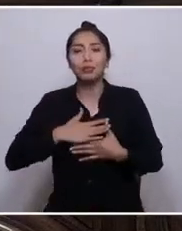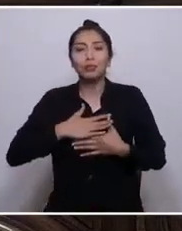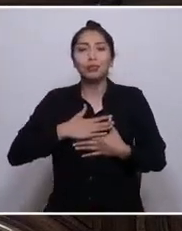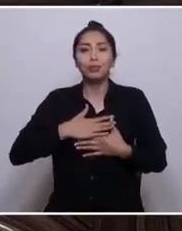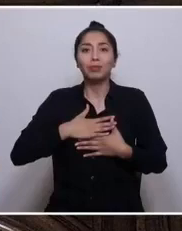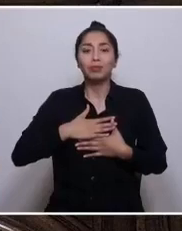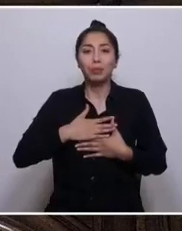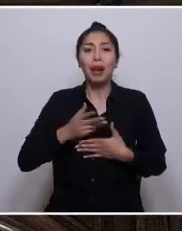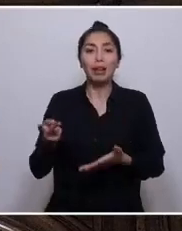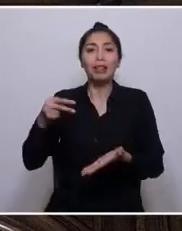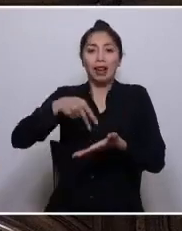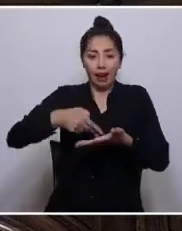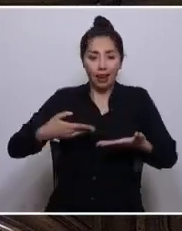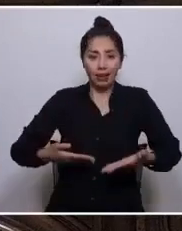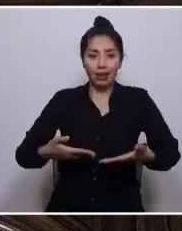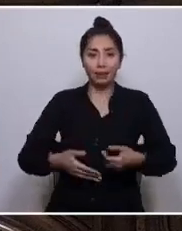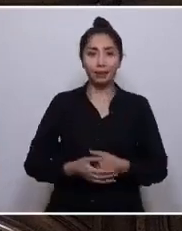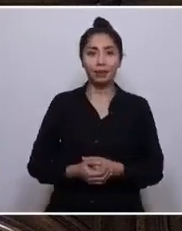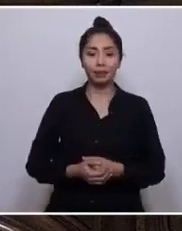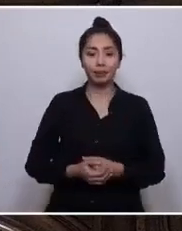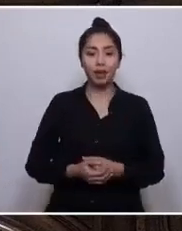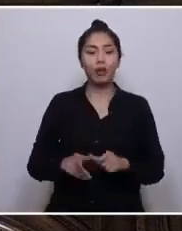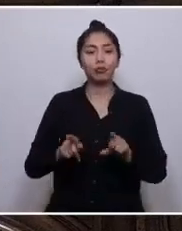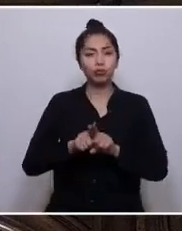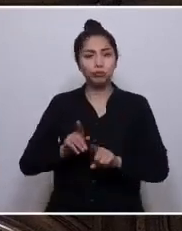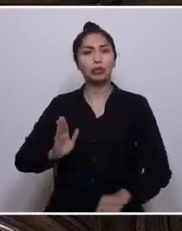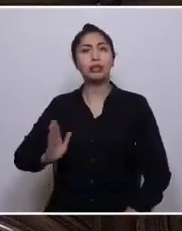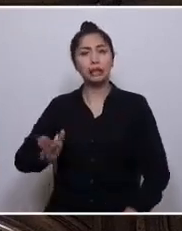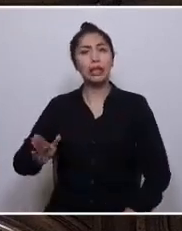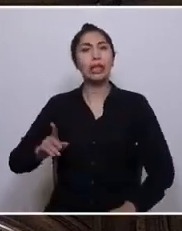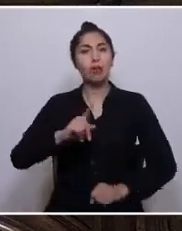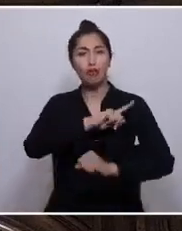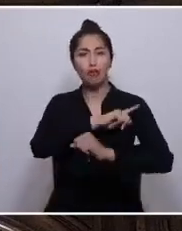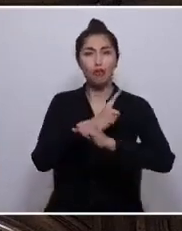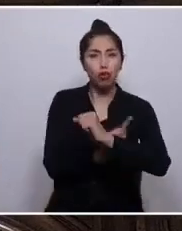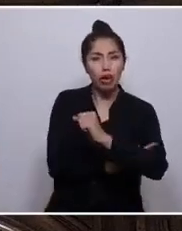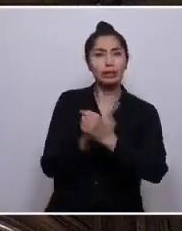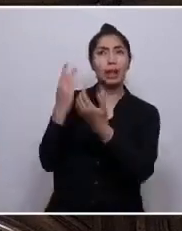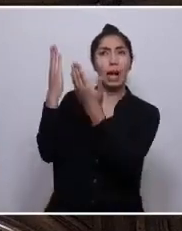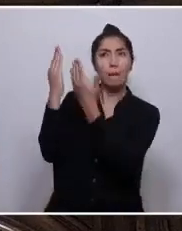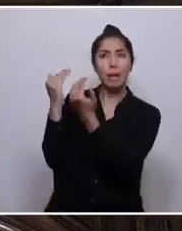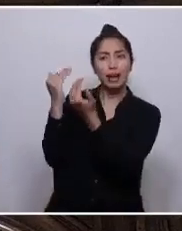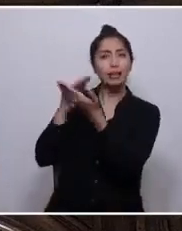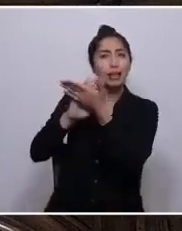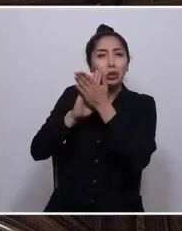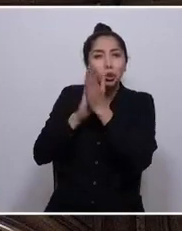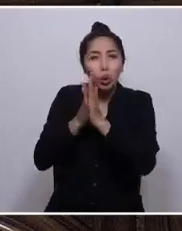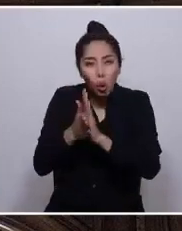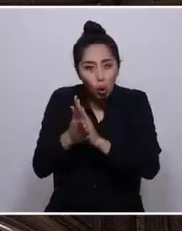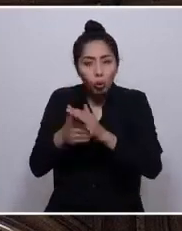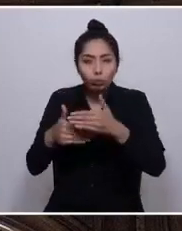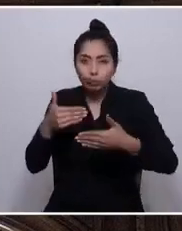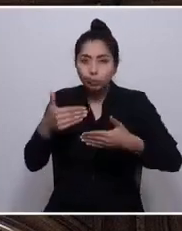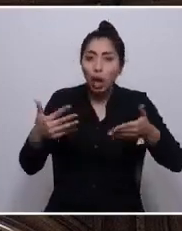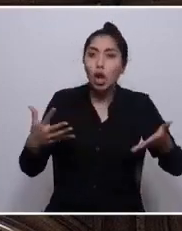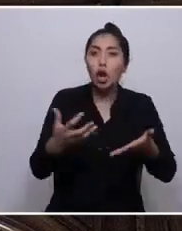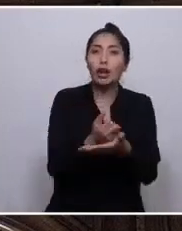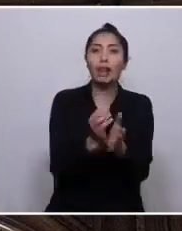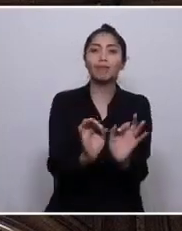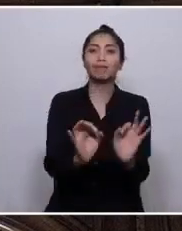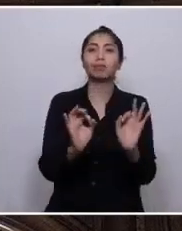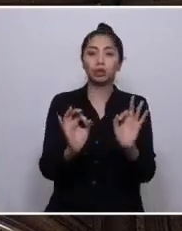hoy hasta aquí y seguir con fuerza y esperanza los caminos que nos lleven a culminar con éxito la labor